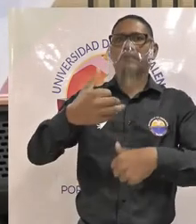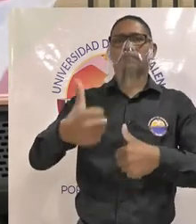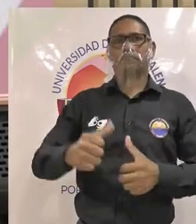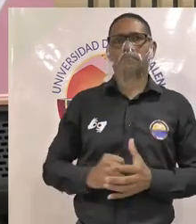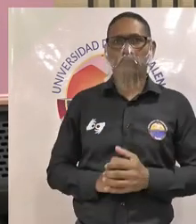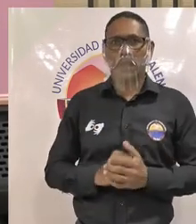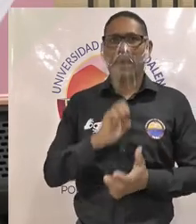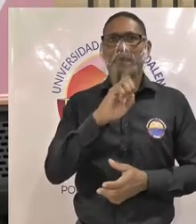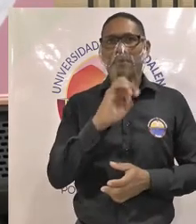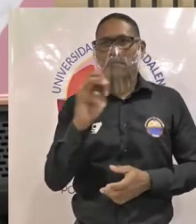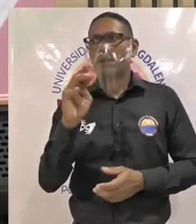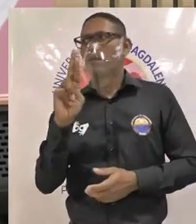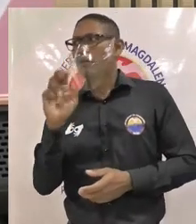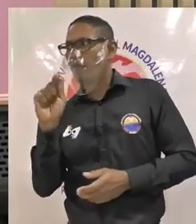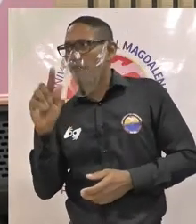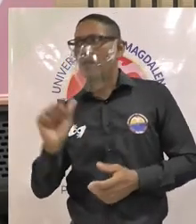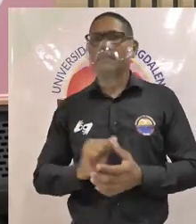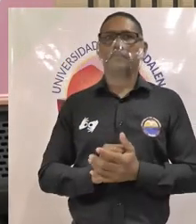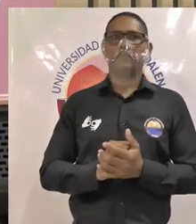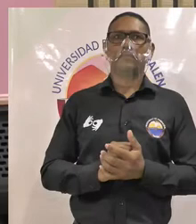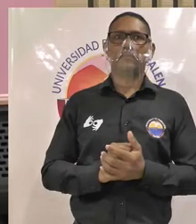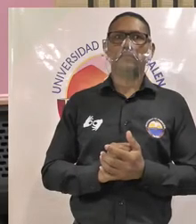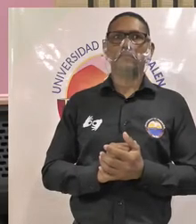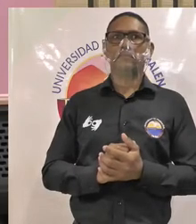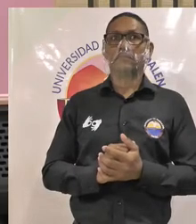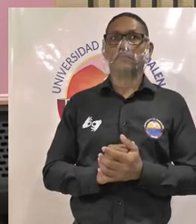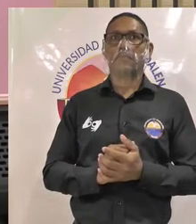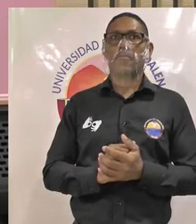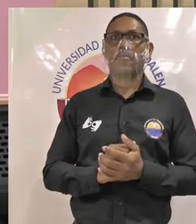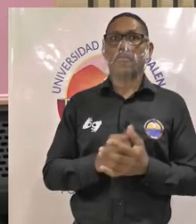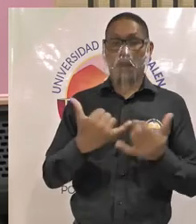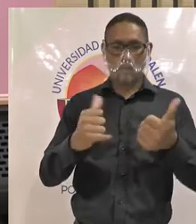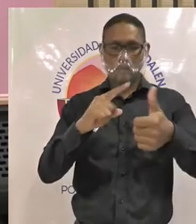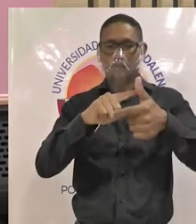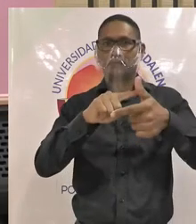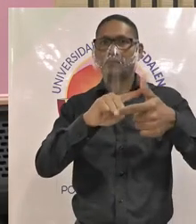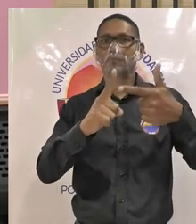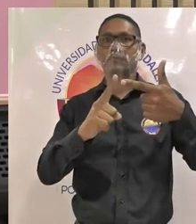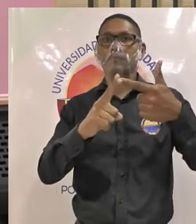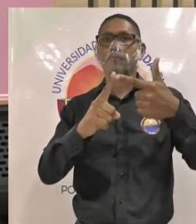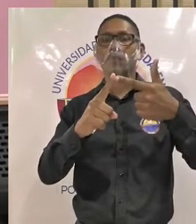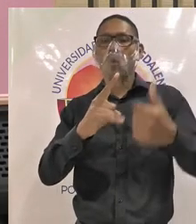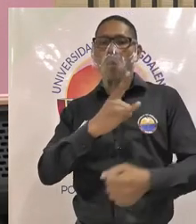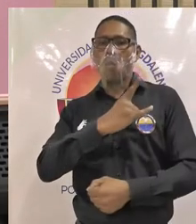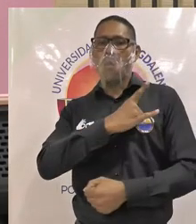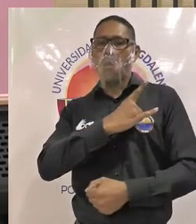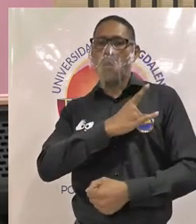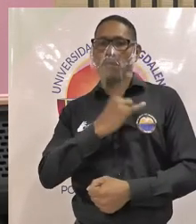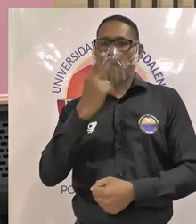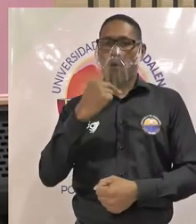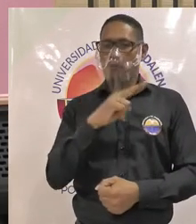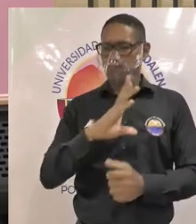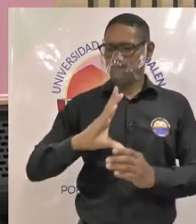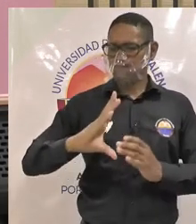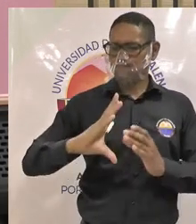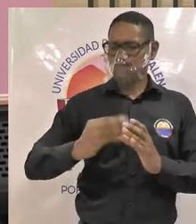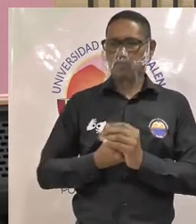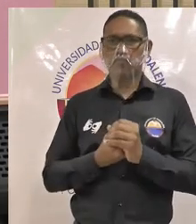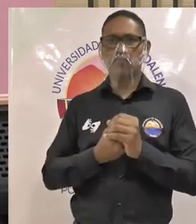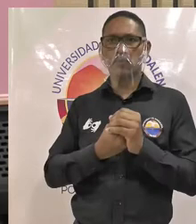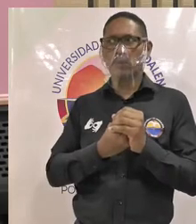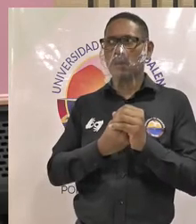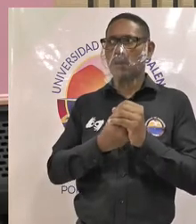para Rafael bueno siguiente eje temático universidad comprometida con la inclusión la